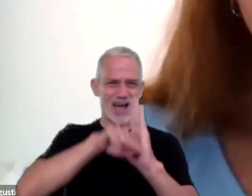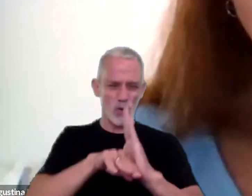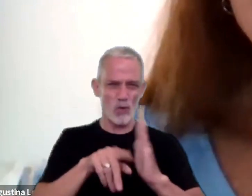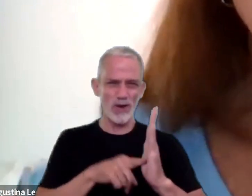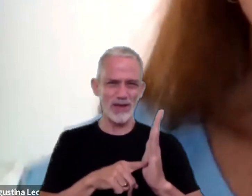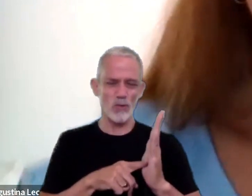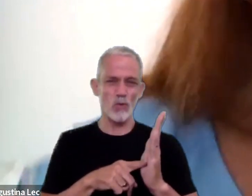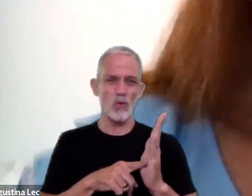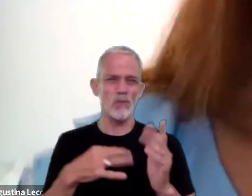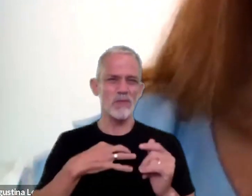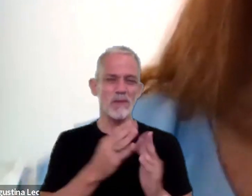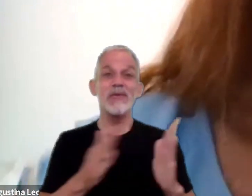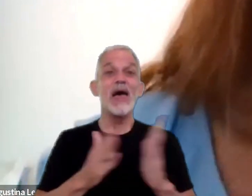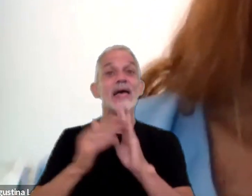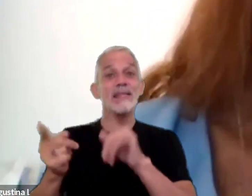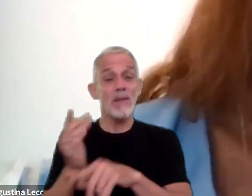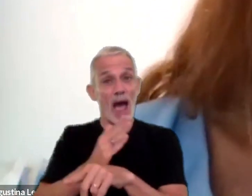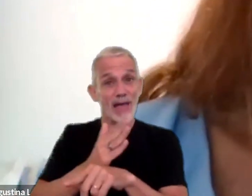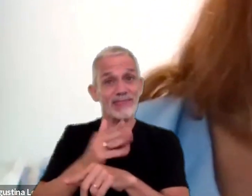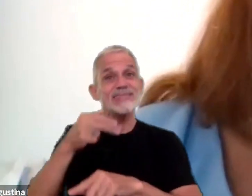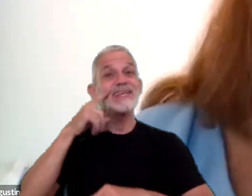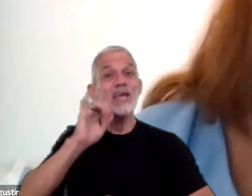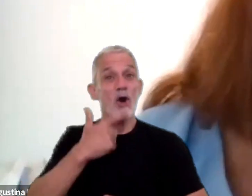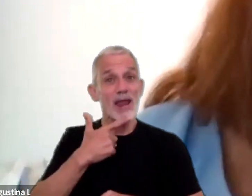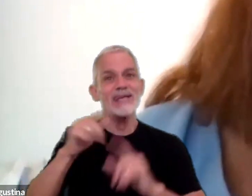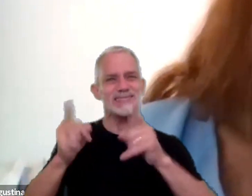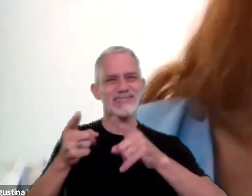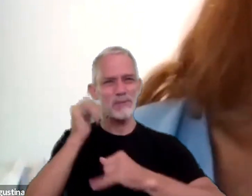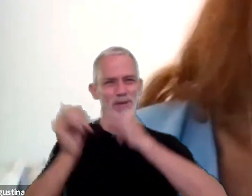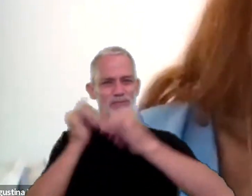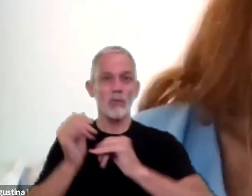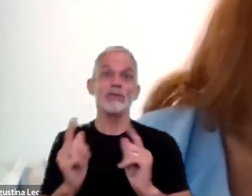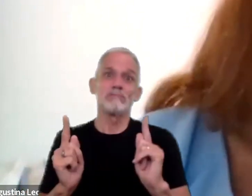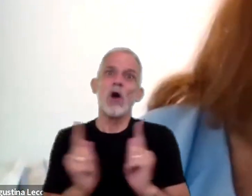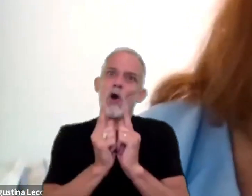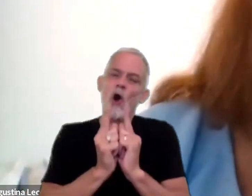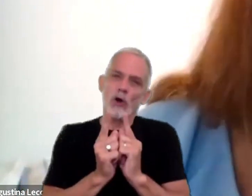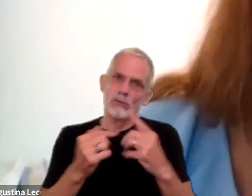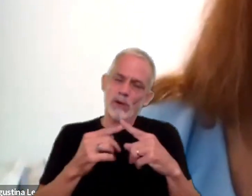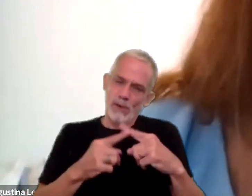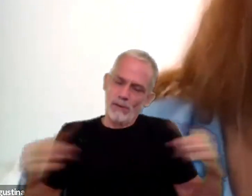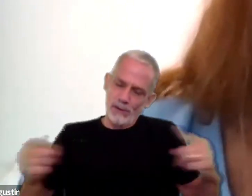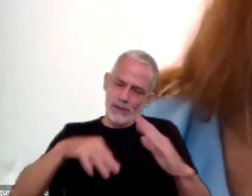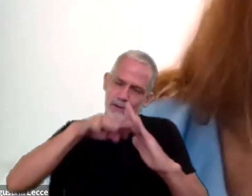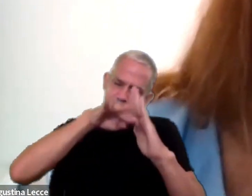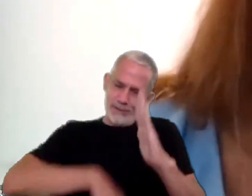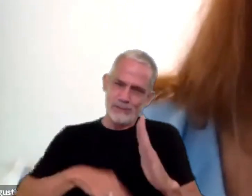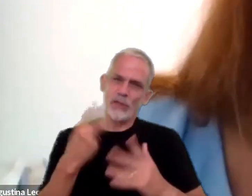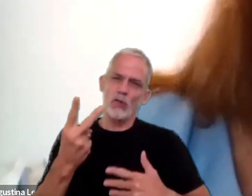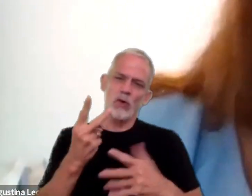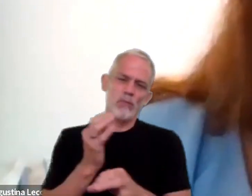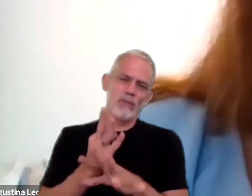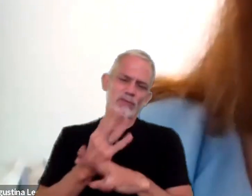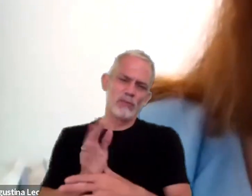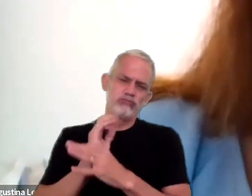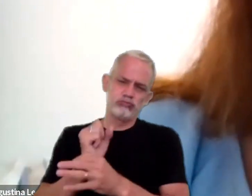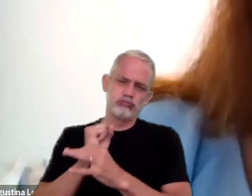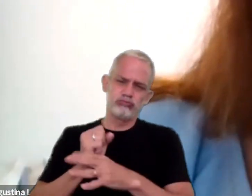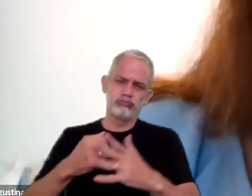exponga Nicolás, también daré a conocer un poco el currículum abreviado, también de Nicolás, son dos grandes profesionales,